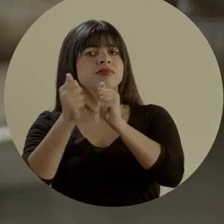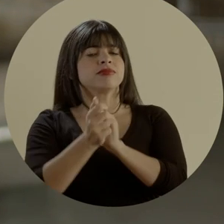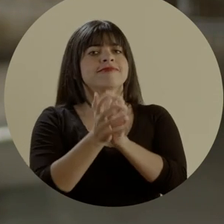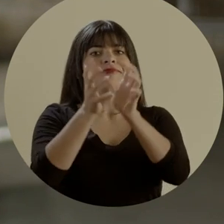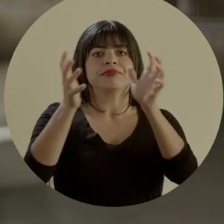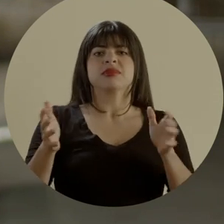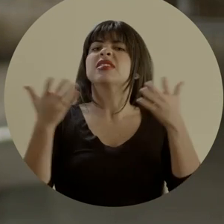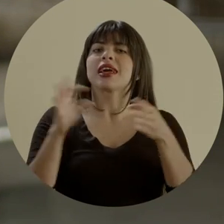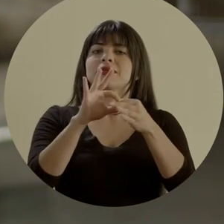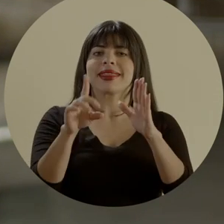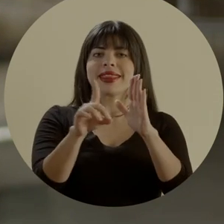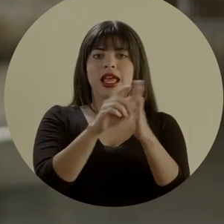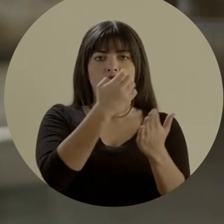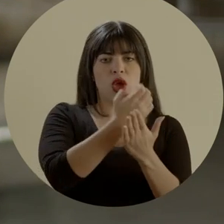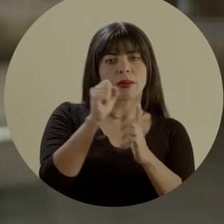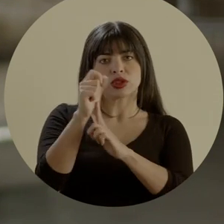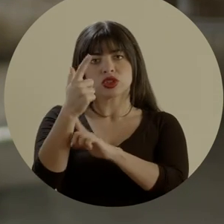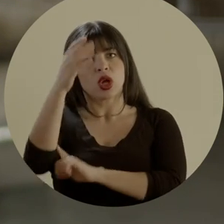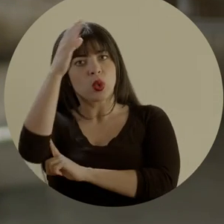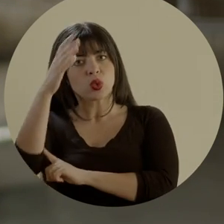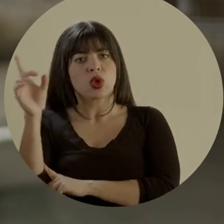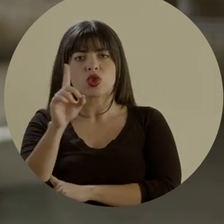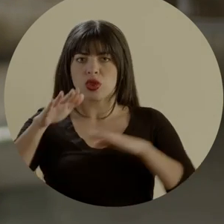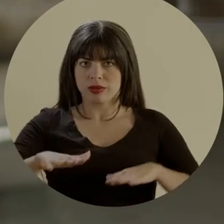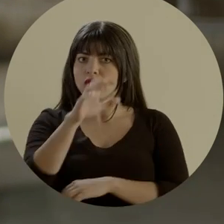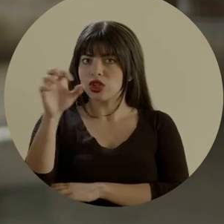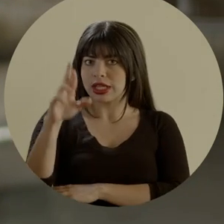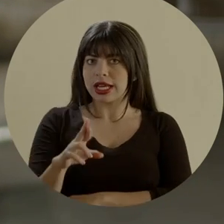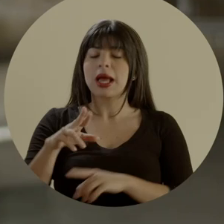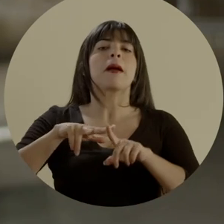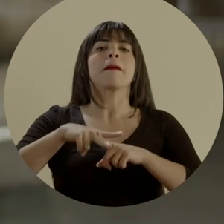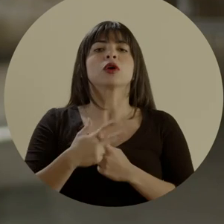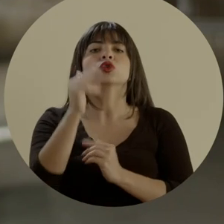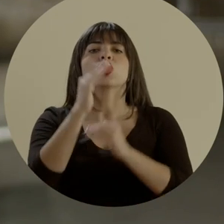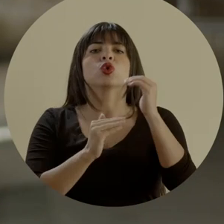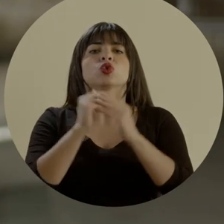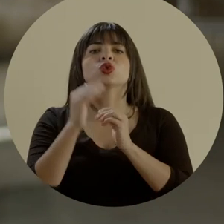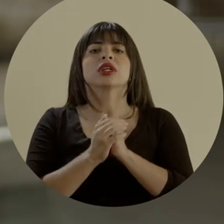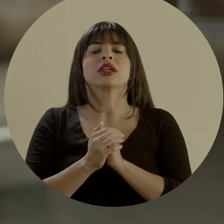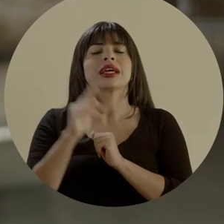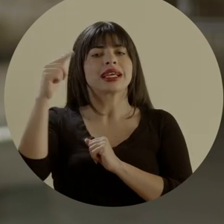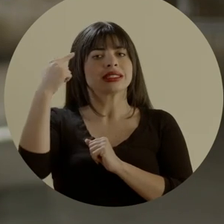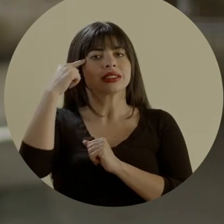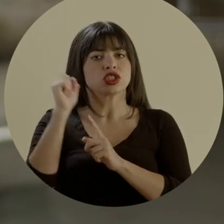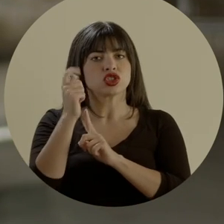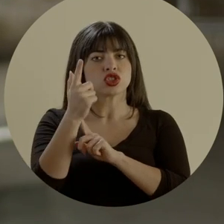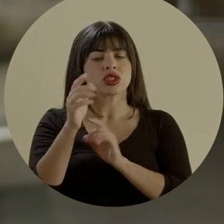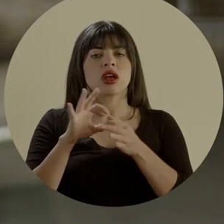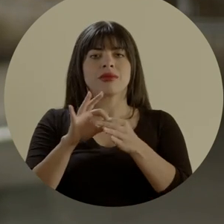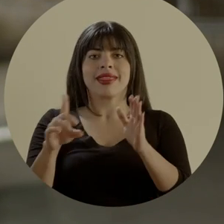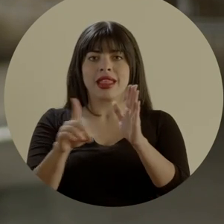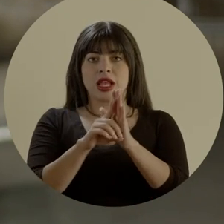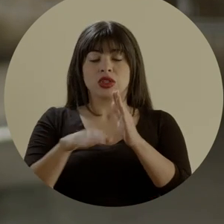serie de reformas que ampliaron los derechos económicos, sociales y culturales en Costa Rica. Se comenzó a construir el Estado